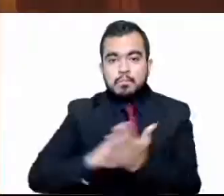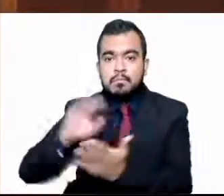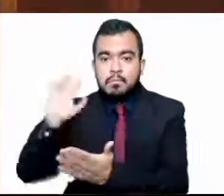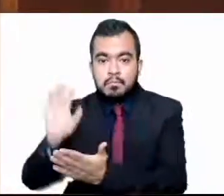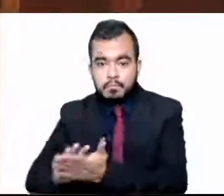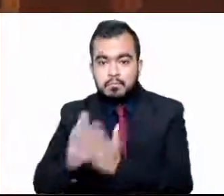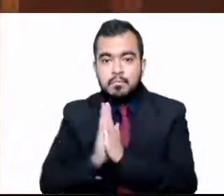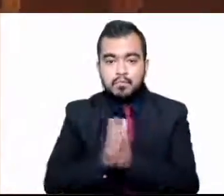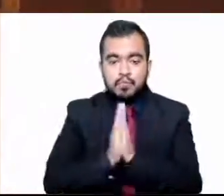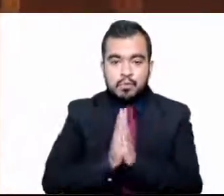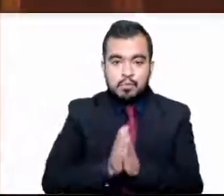Muchas gracias.